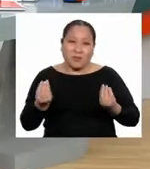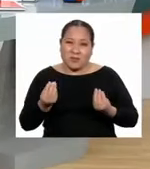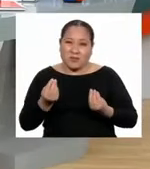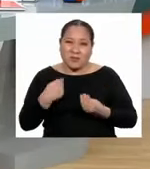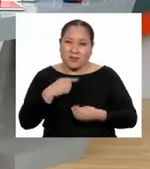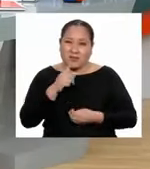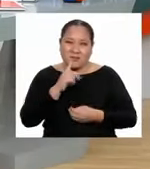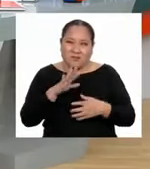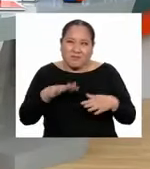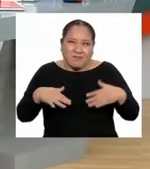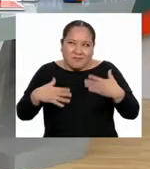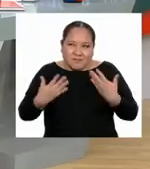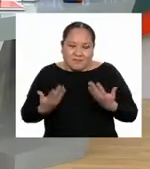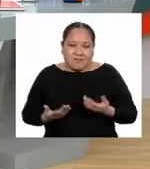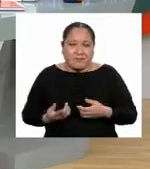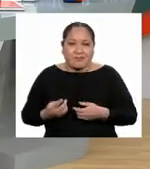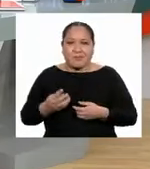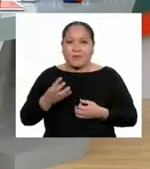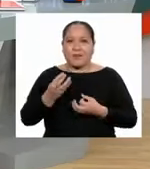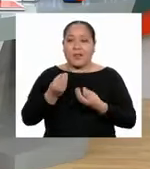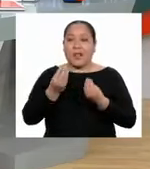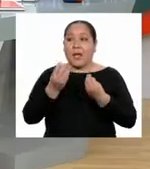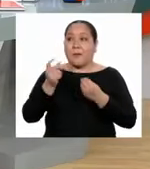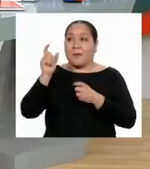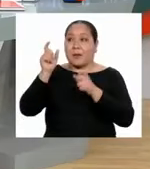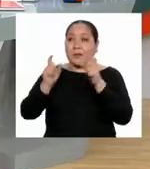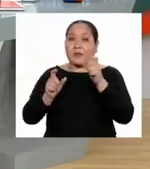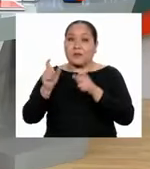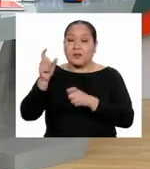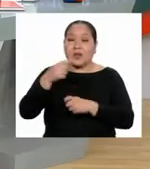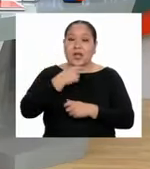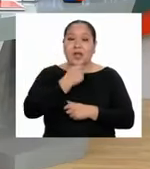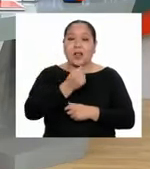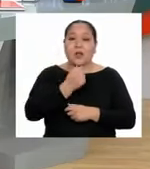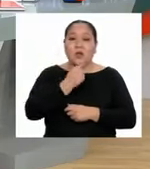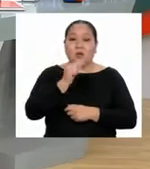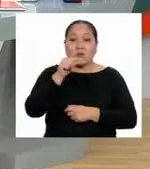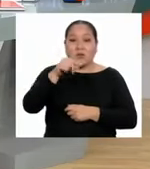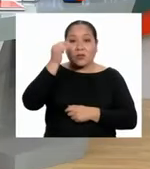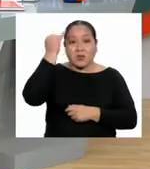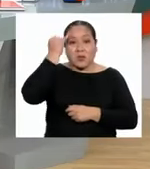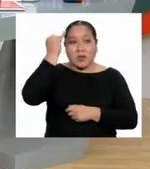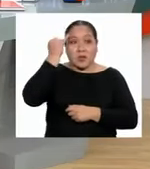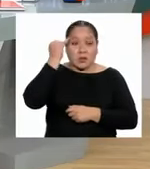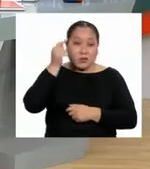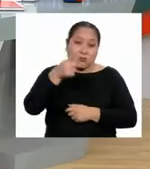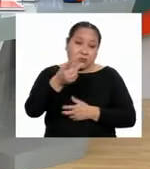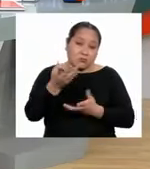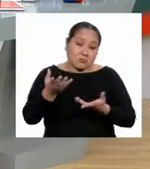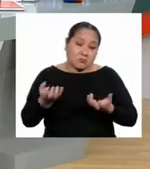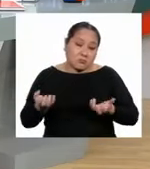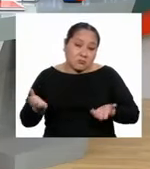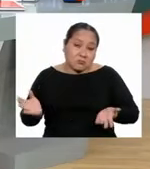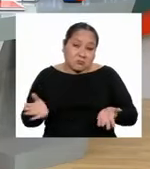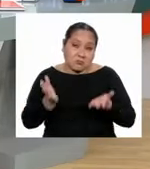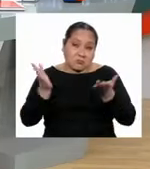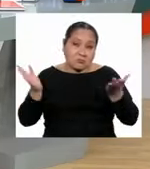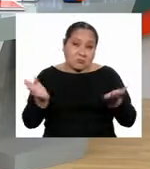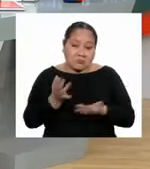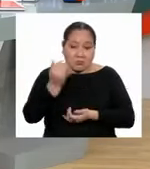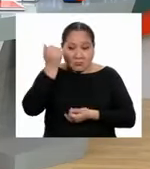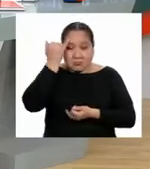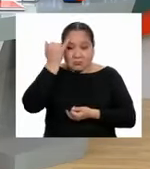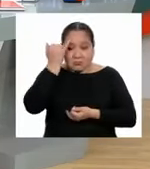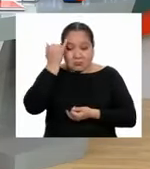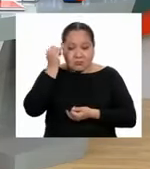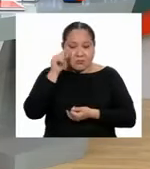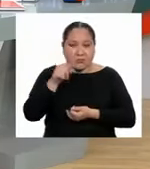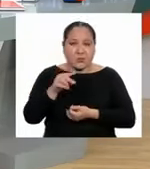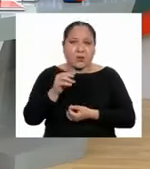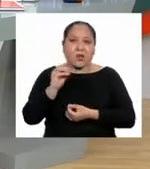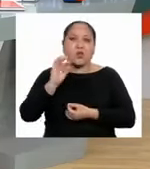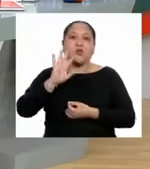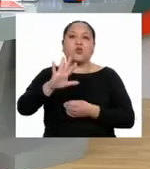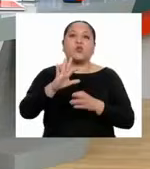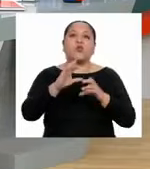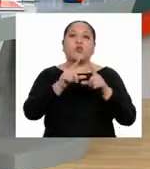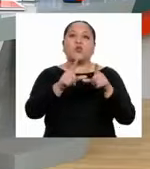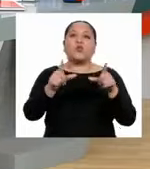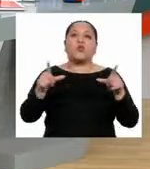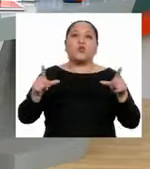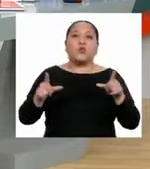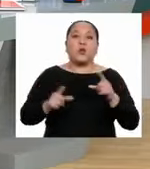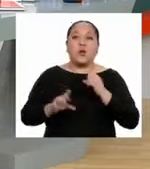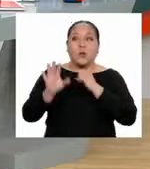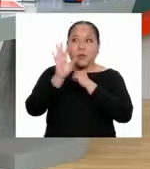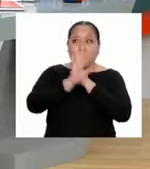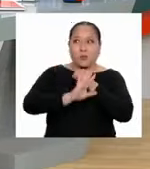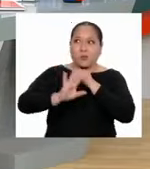Bueno, la gente a la que le gusta la idea la puede proponer en su distrito o comunidad, con las precauciones de